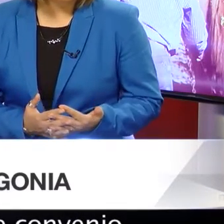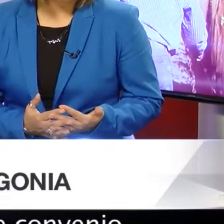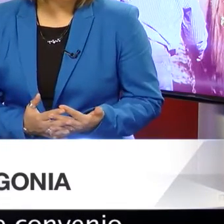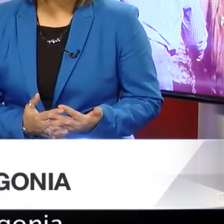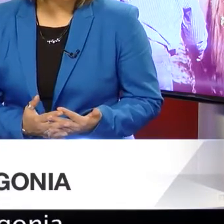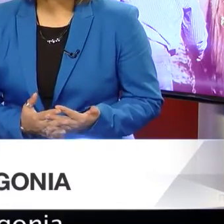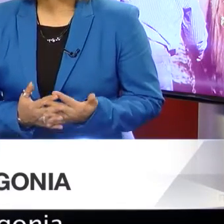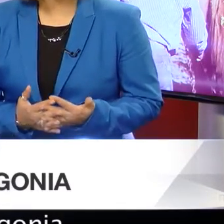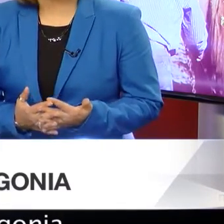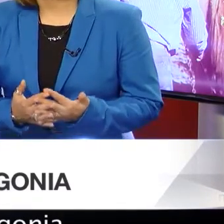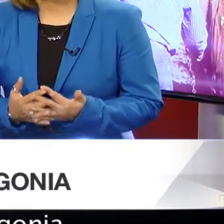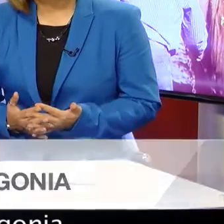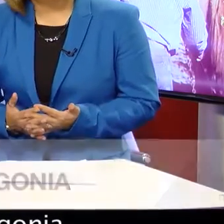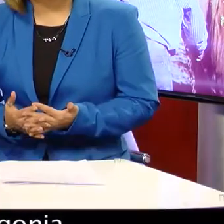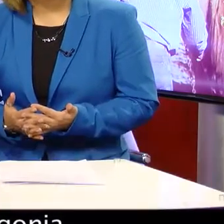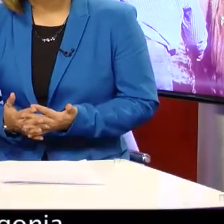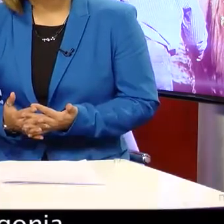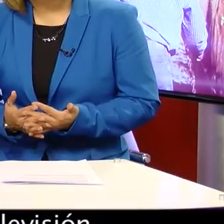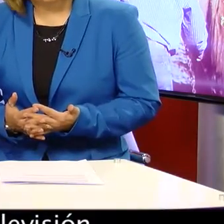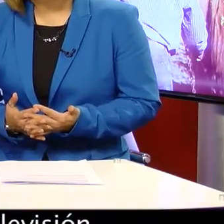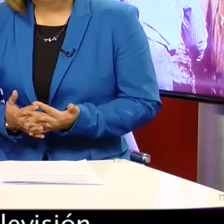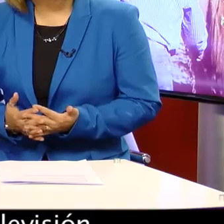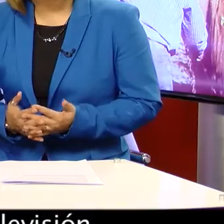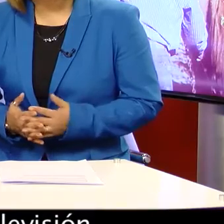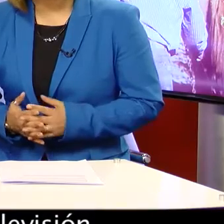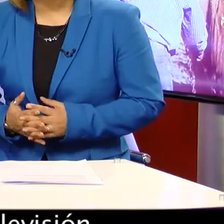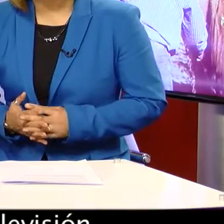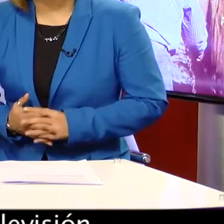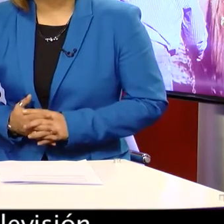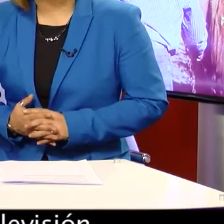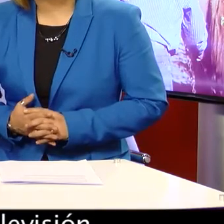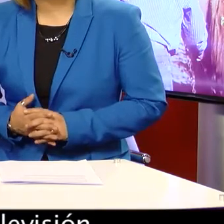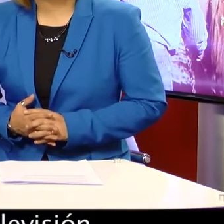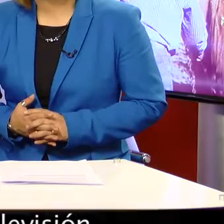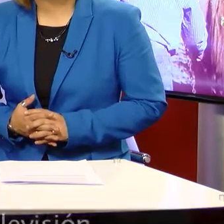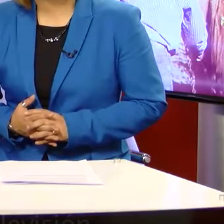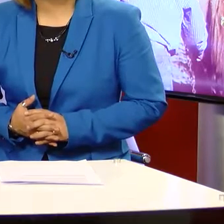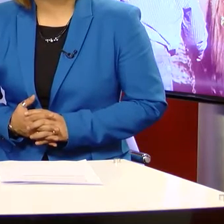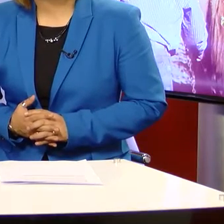este convenio con el Taller Laboral Patagonia. Nos cuenta Santa María Televisión.